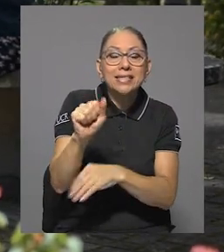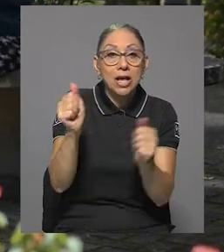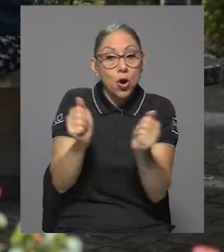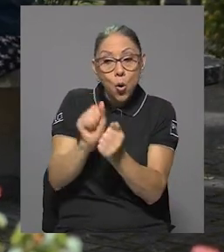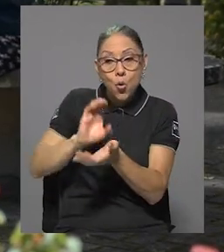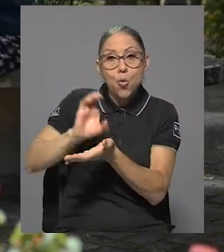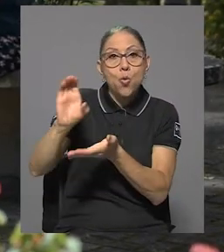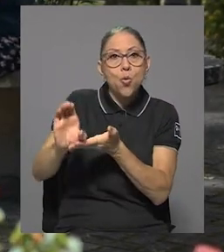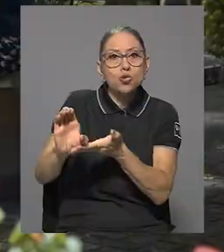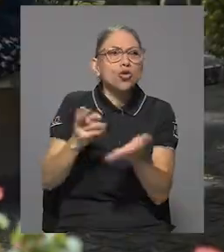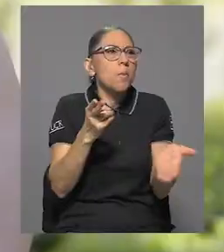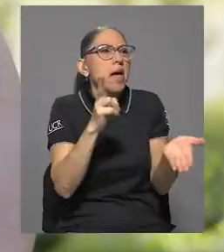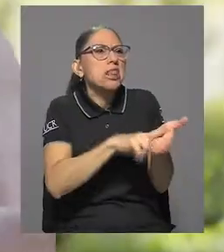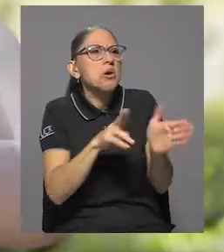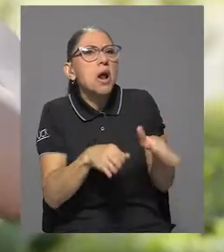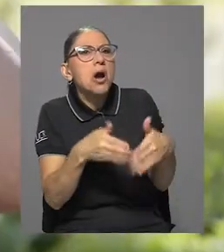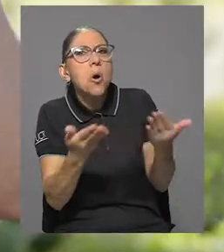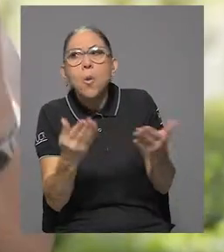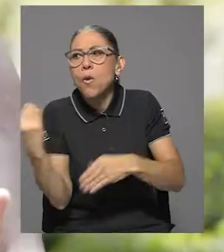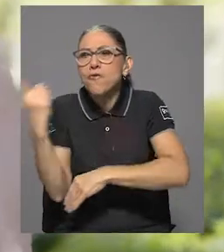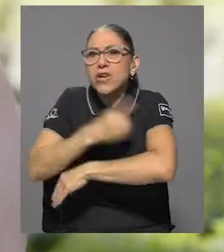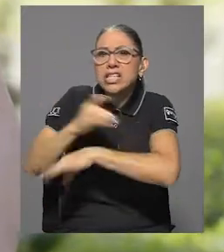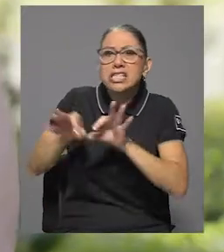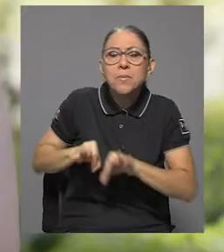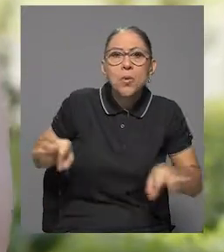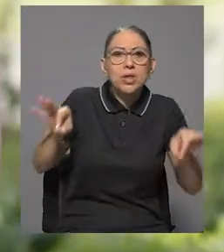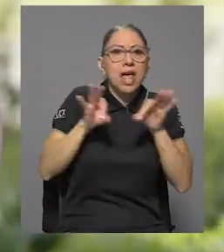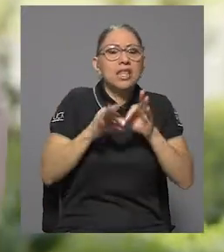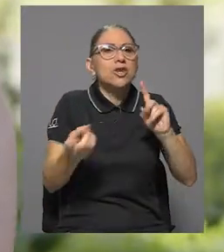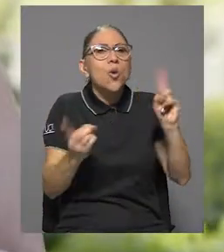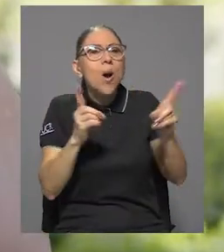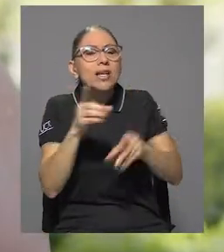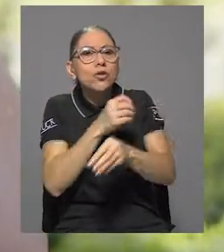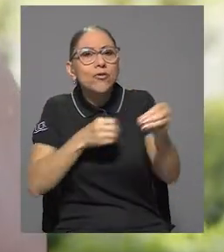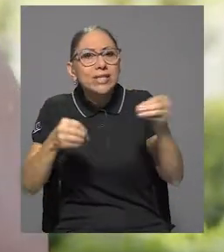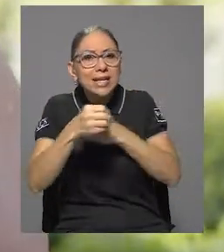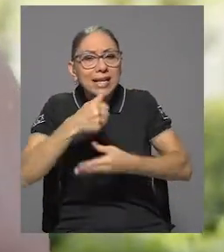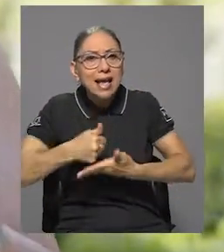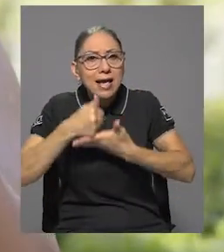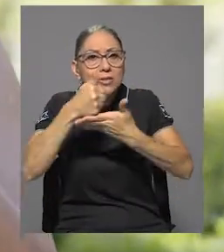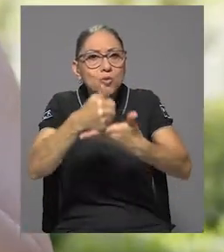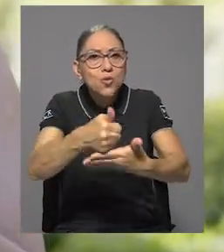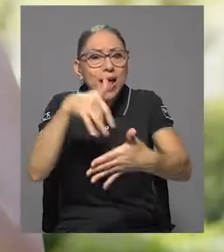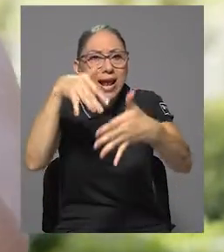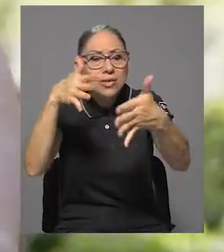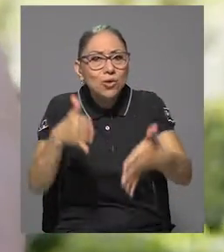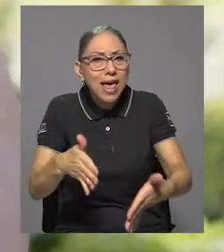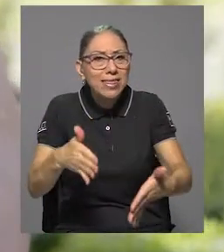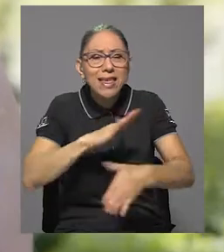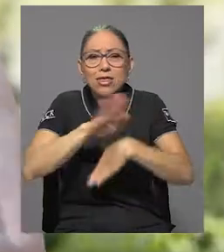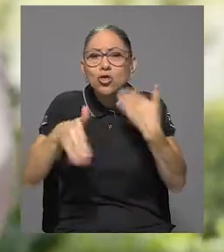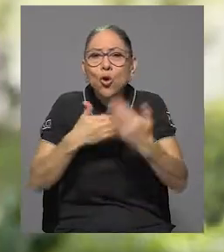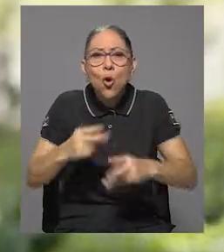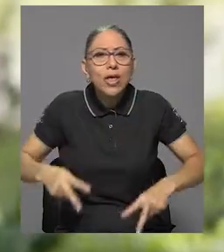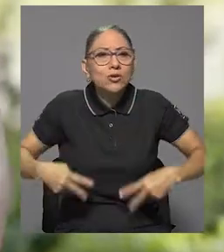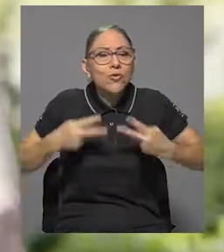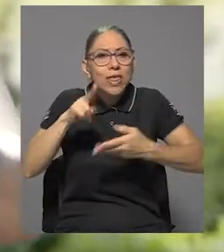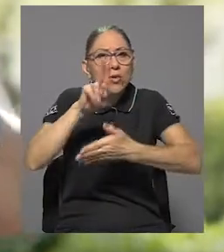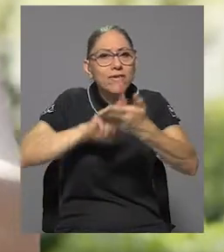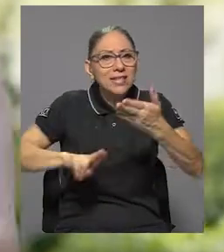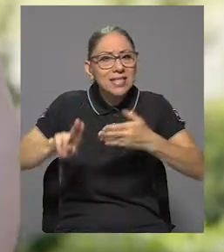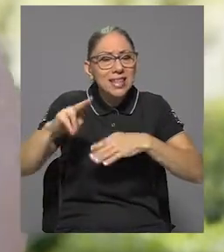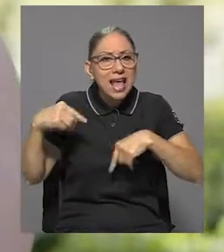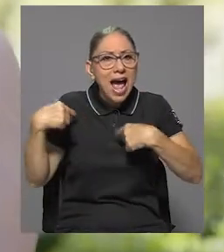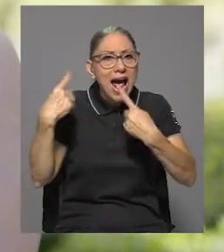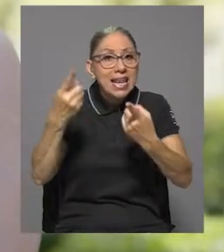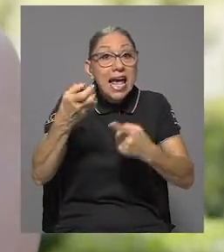cómo se hace la matrícula, fechas importantes, cuáles son esas oficinas que van a ayudarle al estudiante durante toda